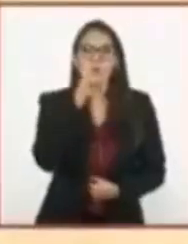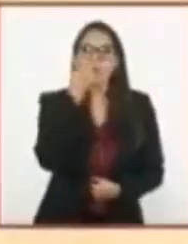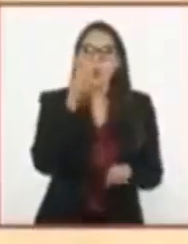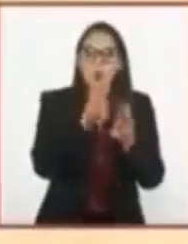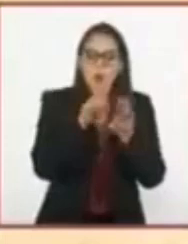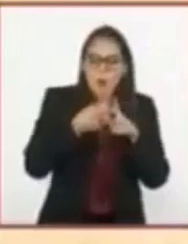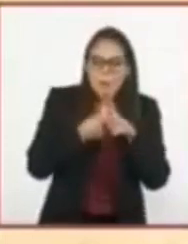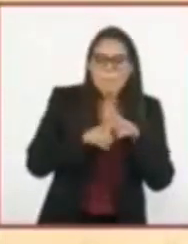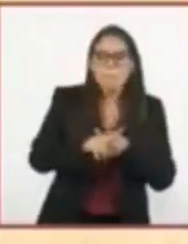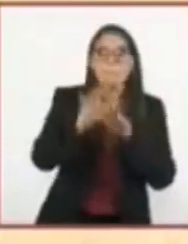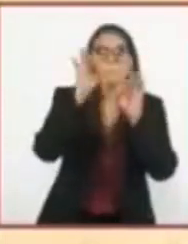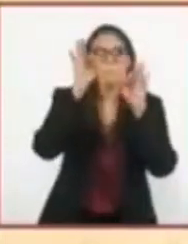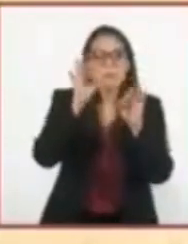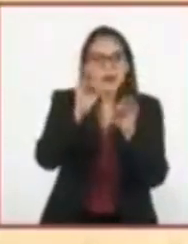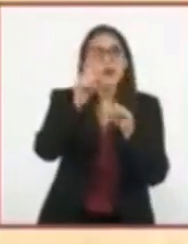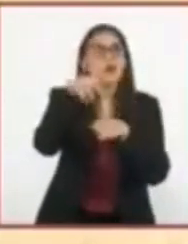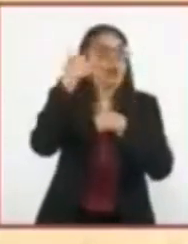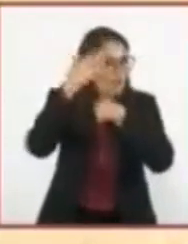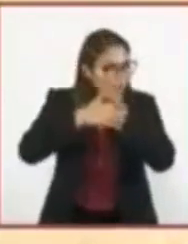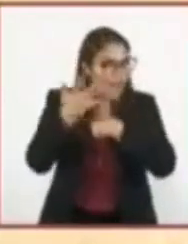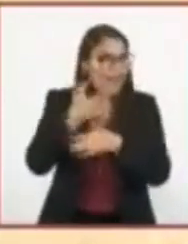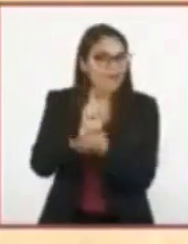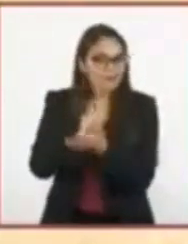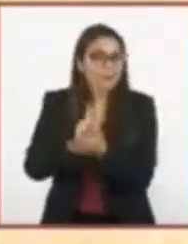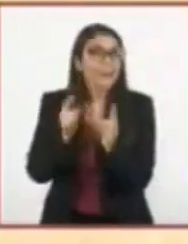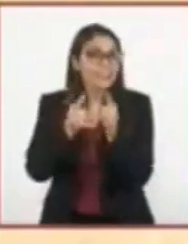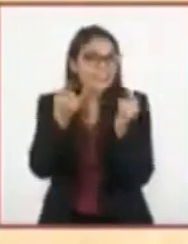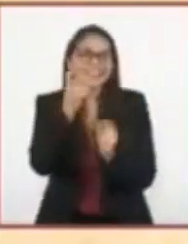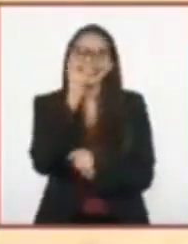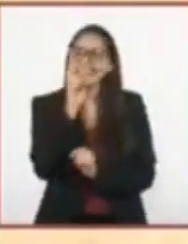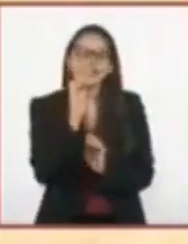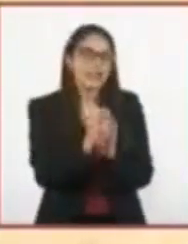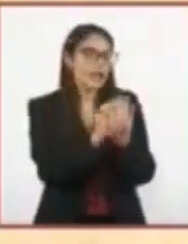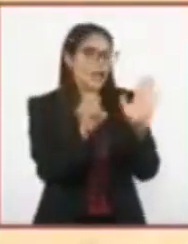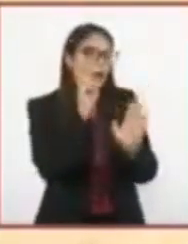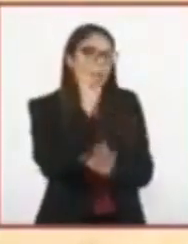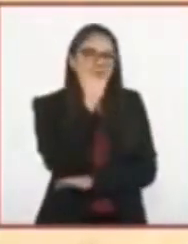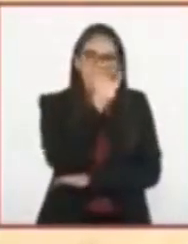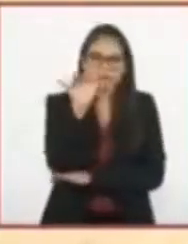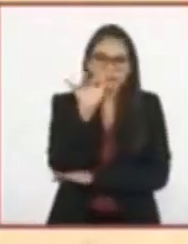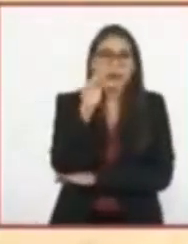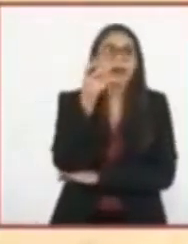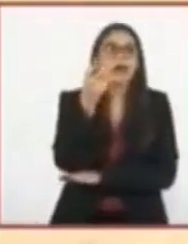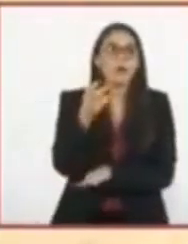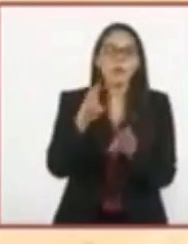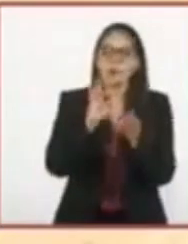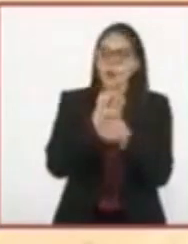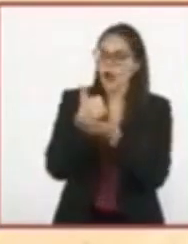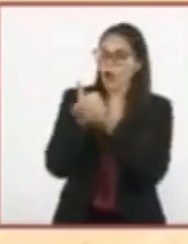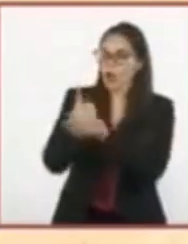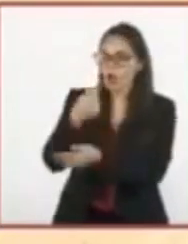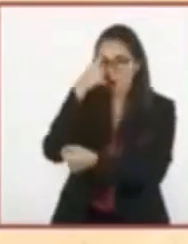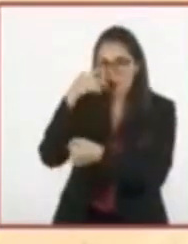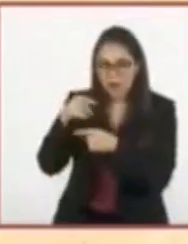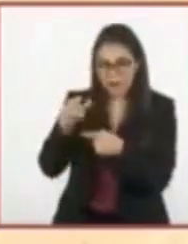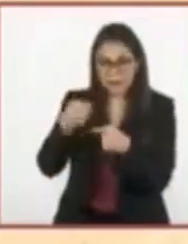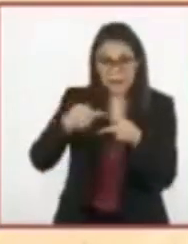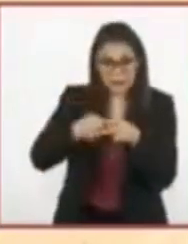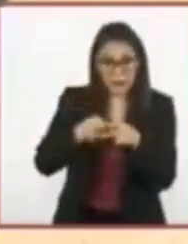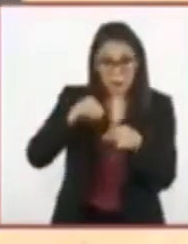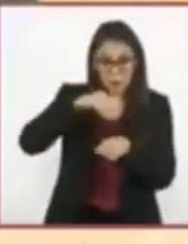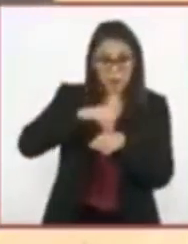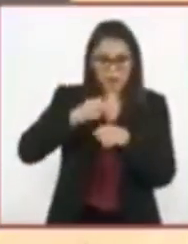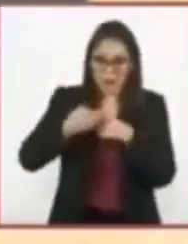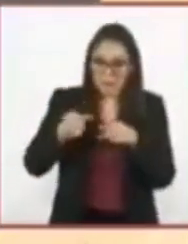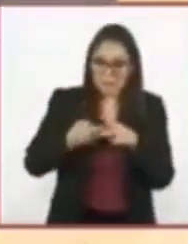¿De cuál? De la que estás a punto de crear. Este inicio o introducción define el rumbo que tomará tu historia, los personajes que